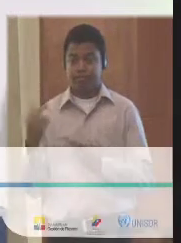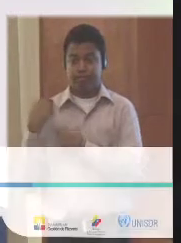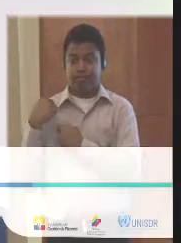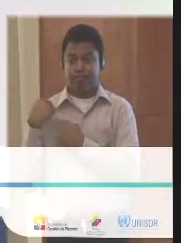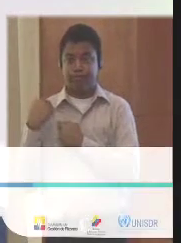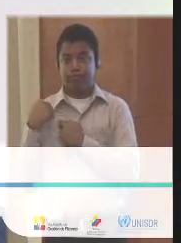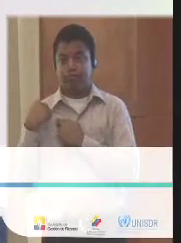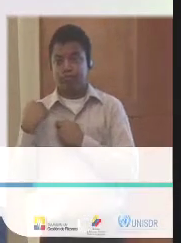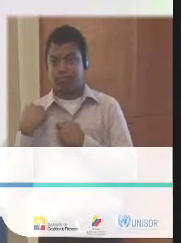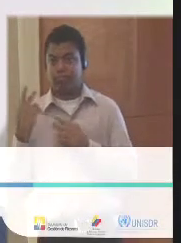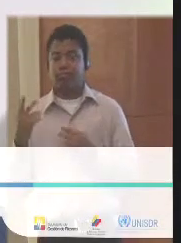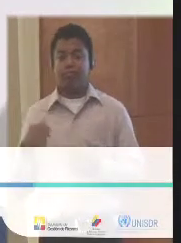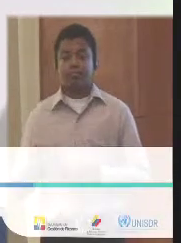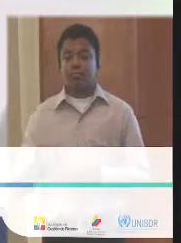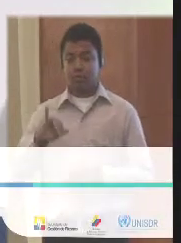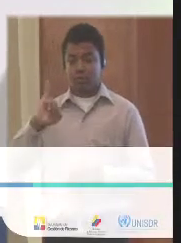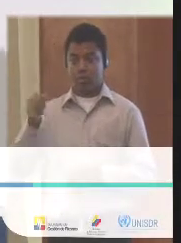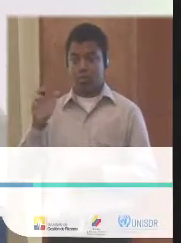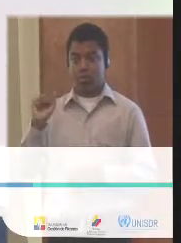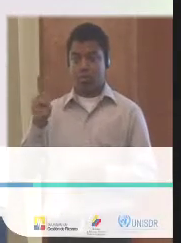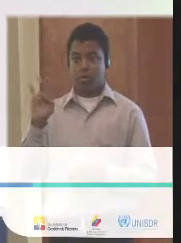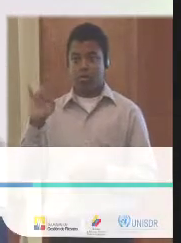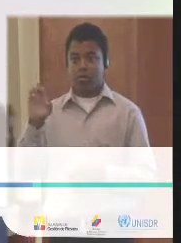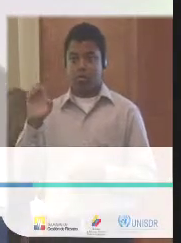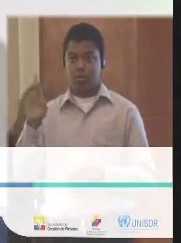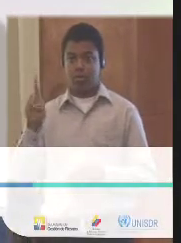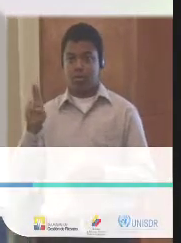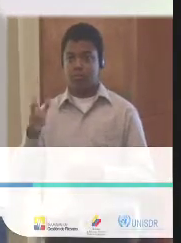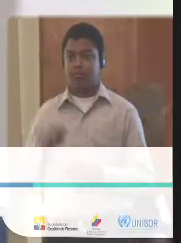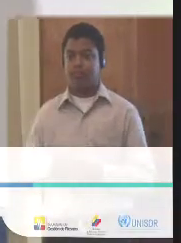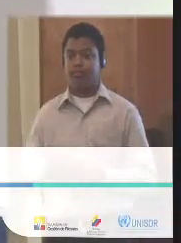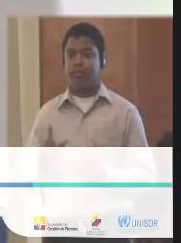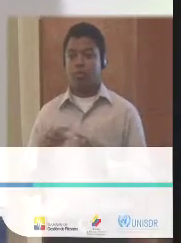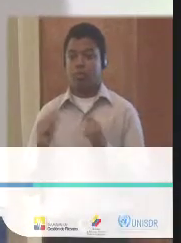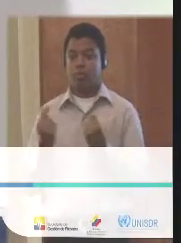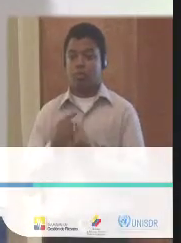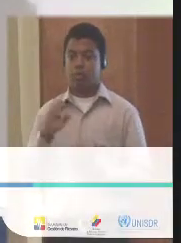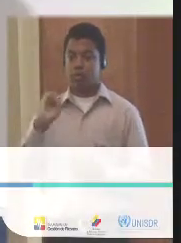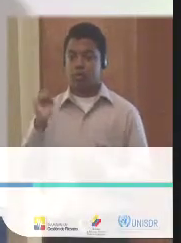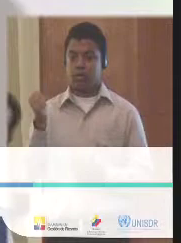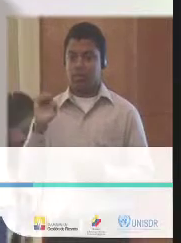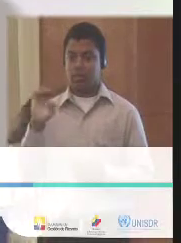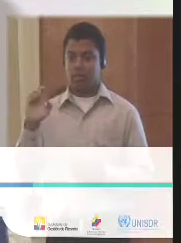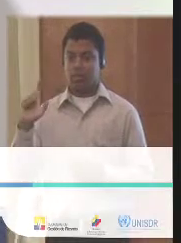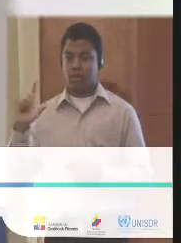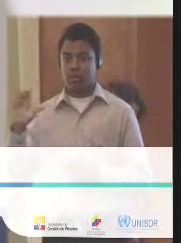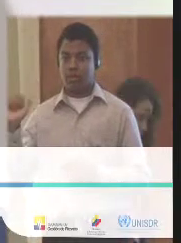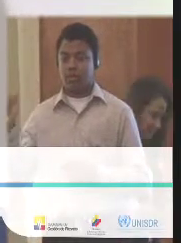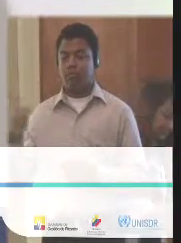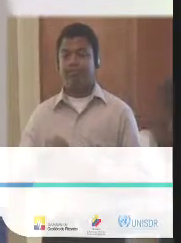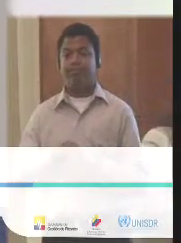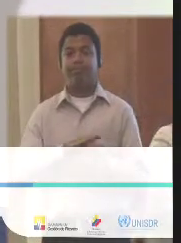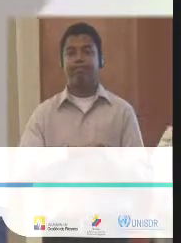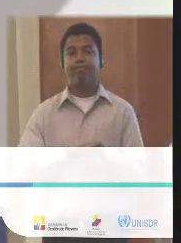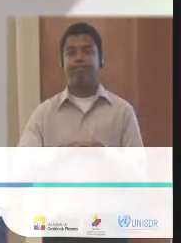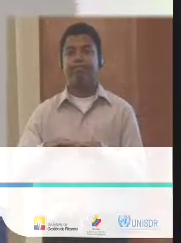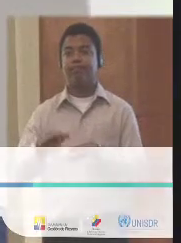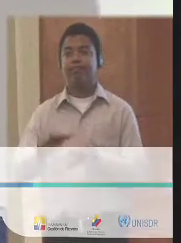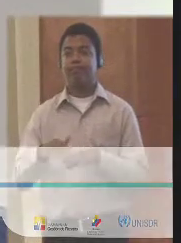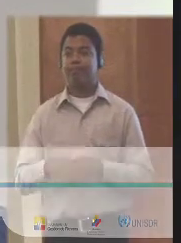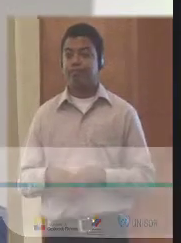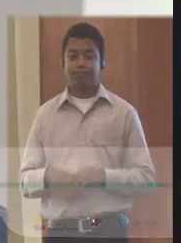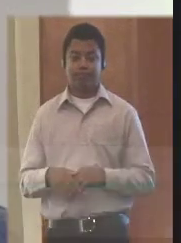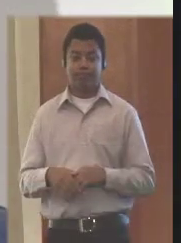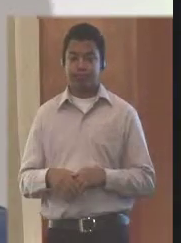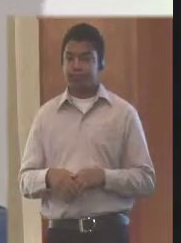va a ser Javier Gordon, de CELA. Y invito a las